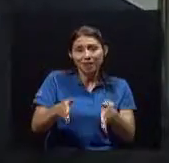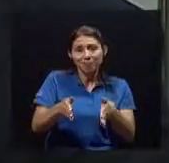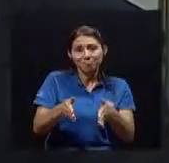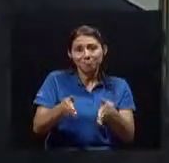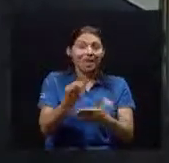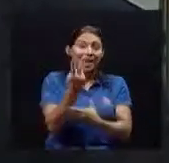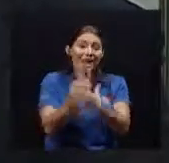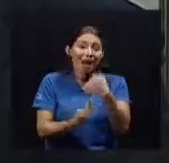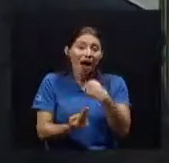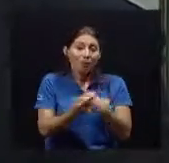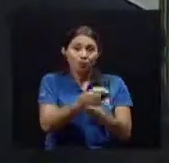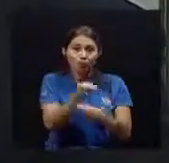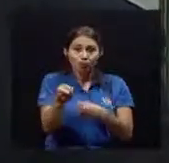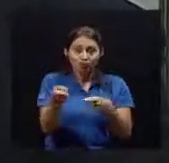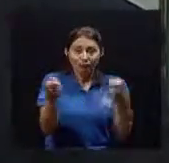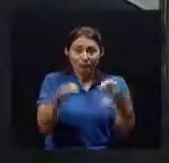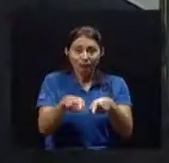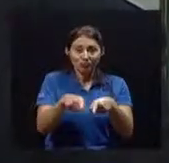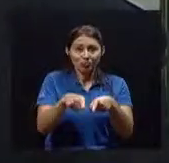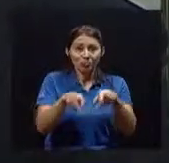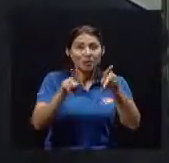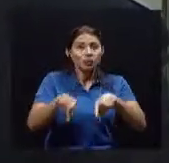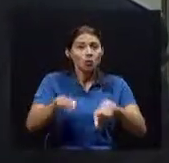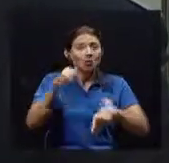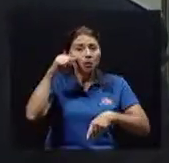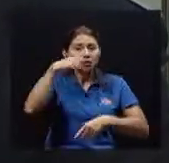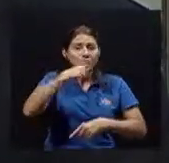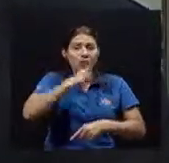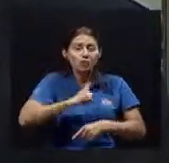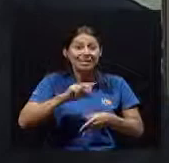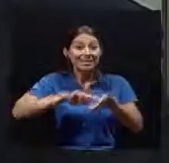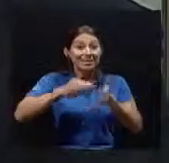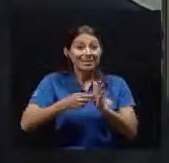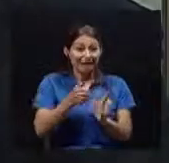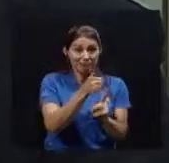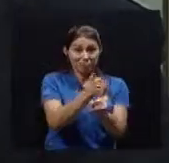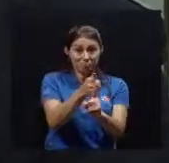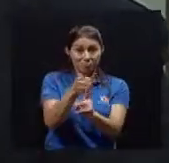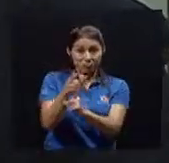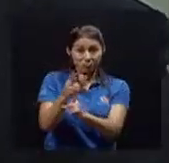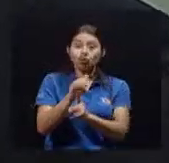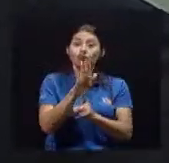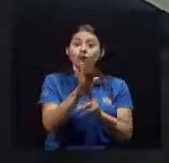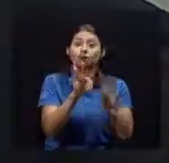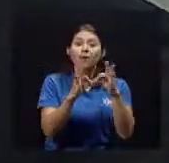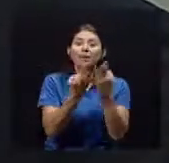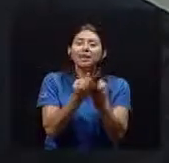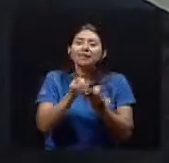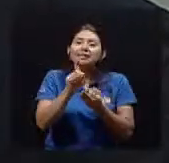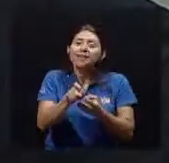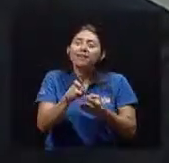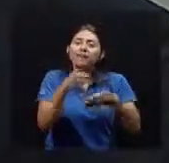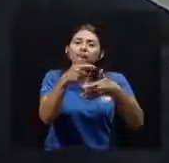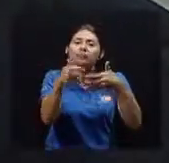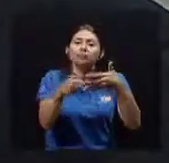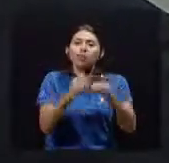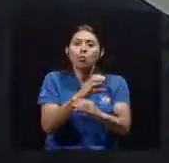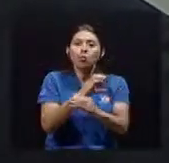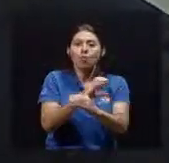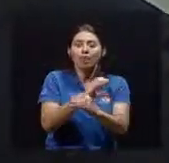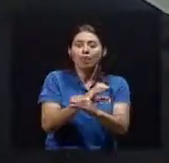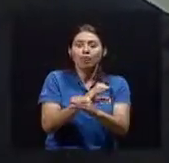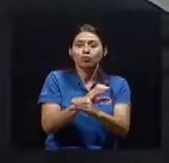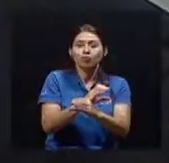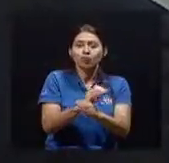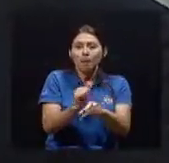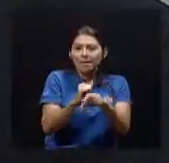circunstancias que presentan Estas personas adultos mayores Significa que ellos y sus familiares Deben seguir cuidados Y prácticas Que tal vez juntos